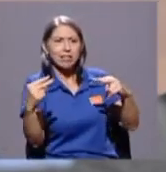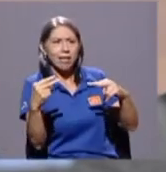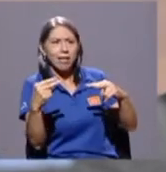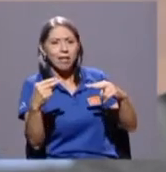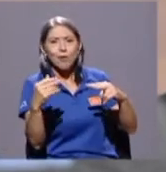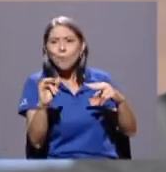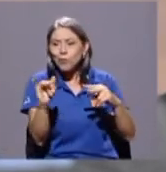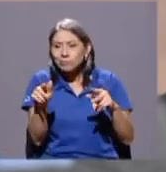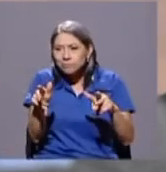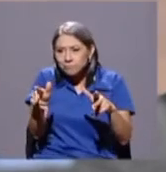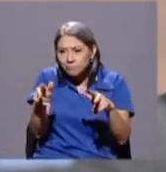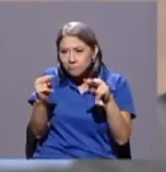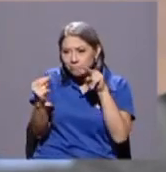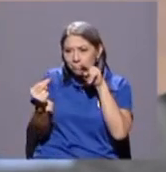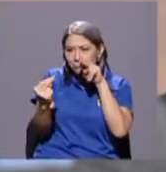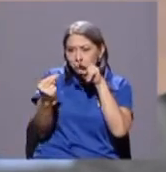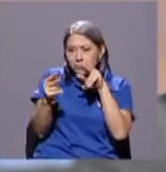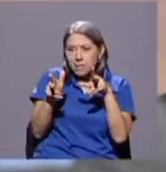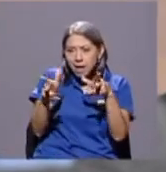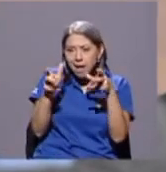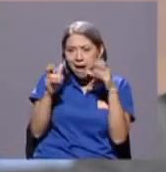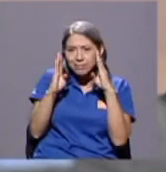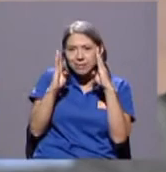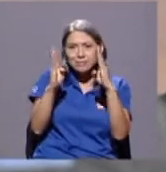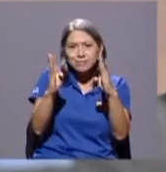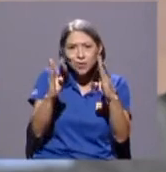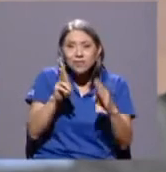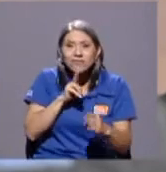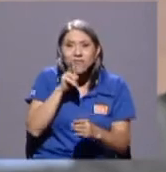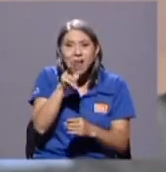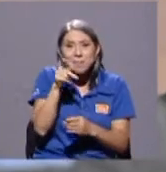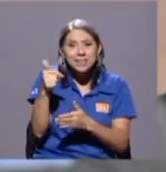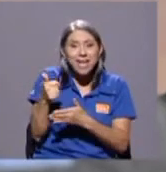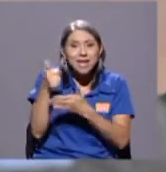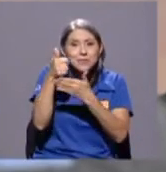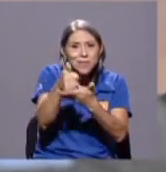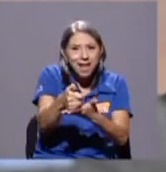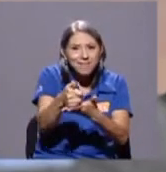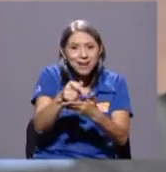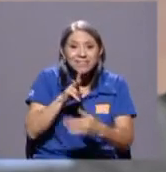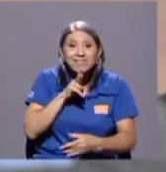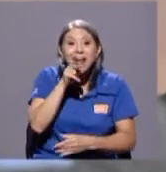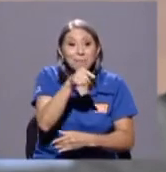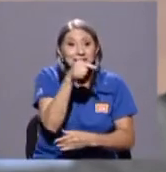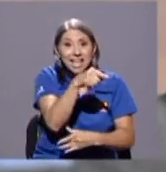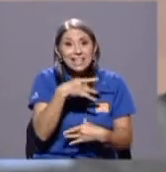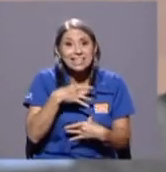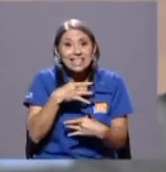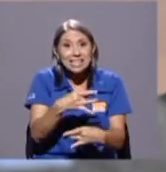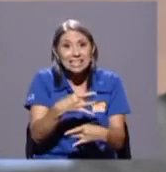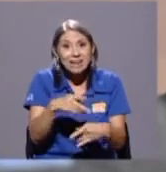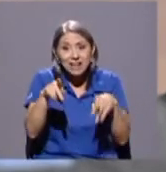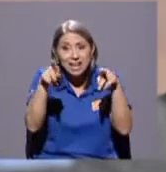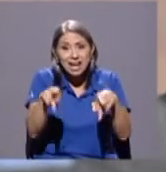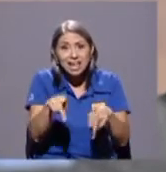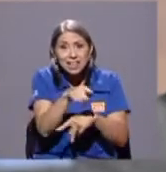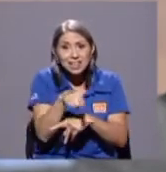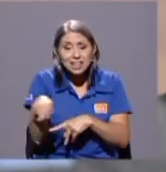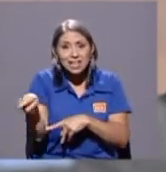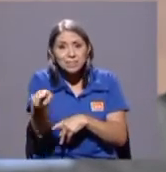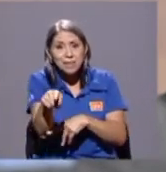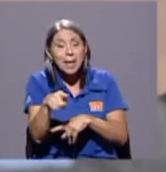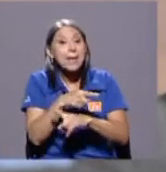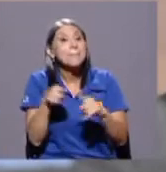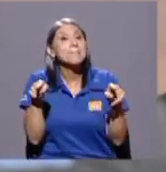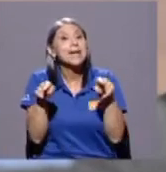ponía atención, realmente te ayudaba, realmente le importaba lo que la gente le estaba diciendo. Pero al mismo tiempo, a la